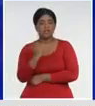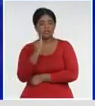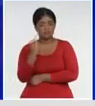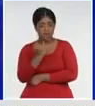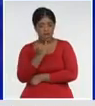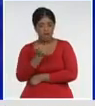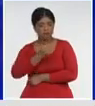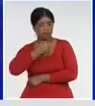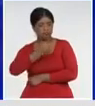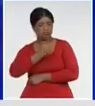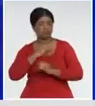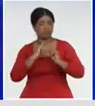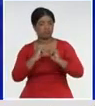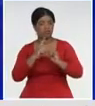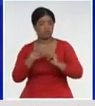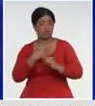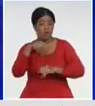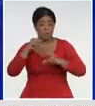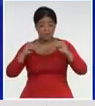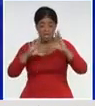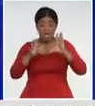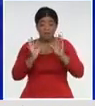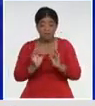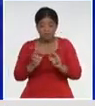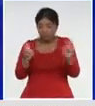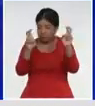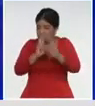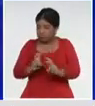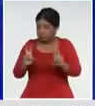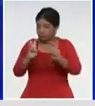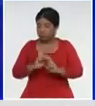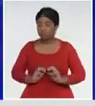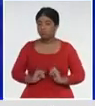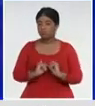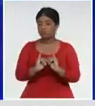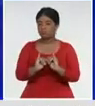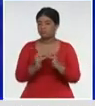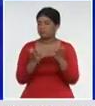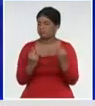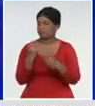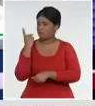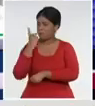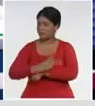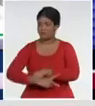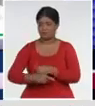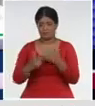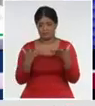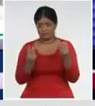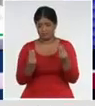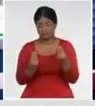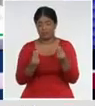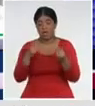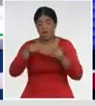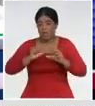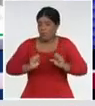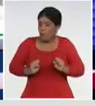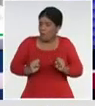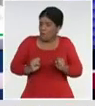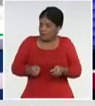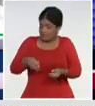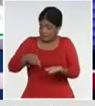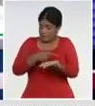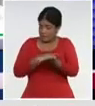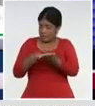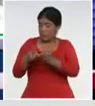doctor, hemos estado revisando en esta mañana en medio de la conferencia. Dejan a conocer que varios países de la región refuerzan esta semana las